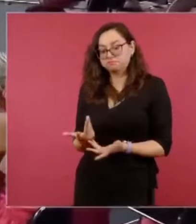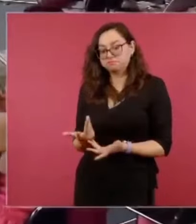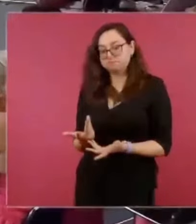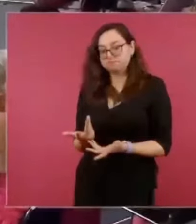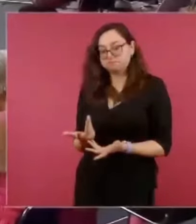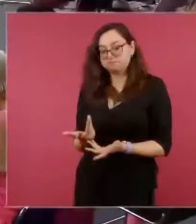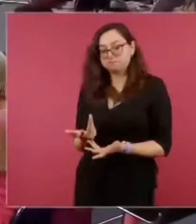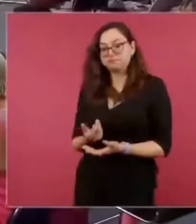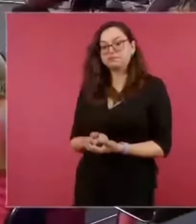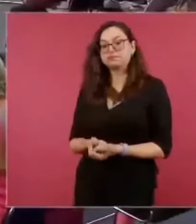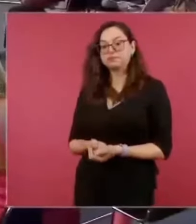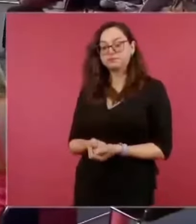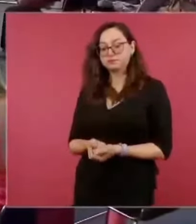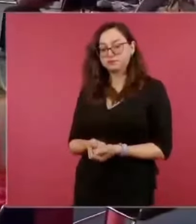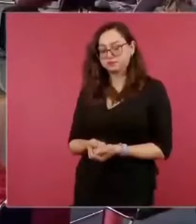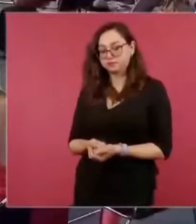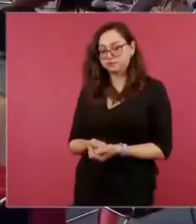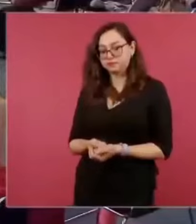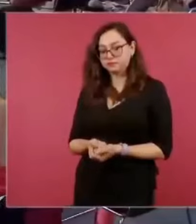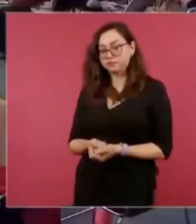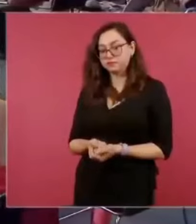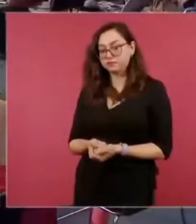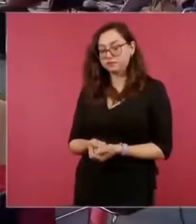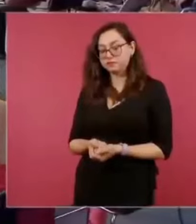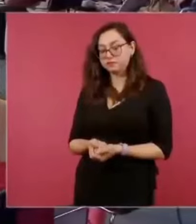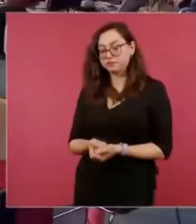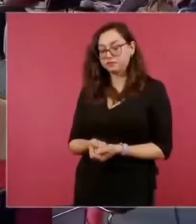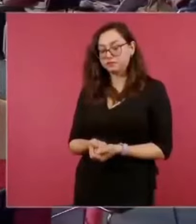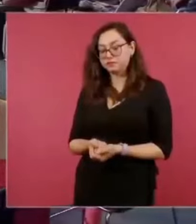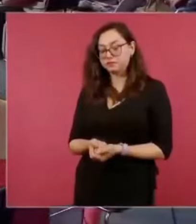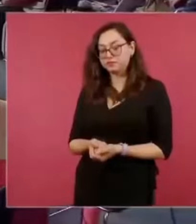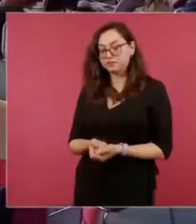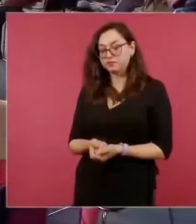Y que, ojalá,